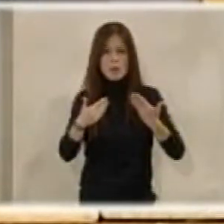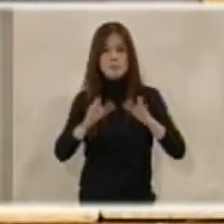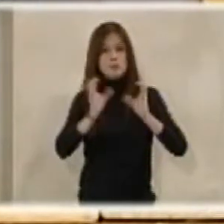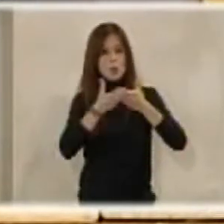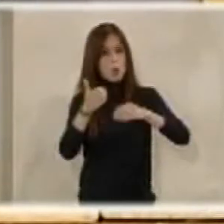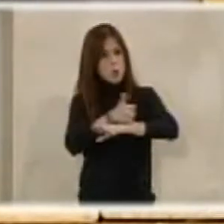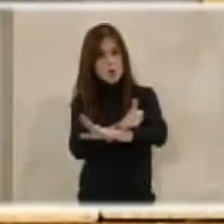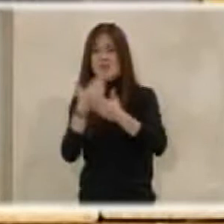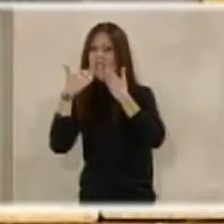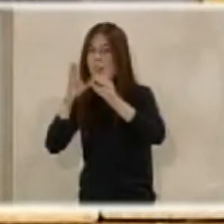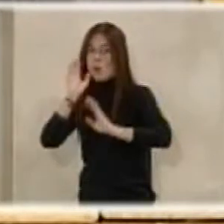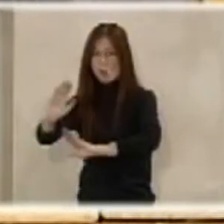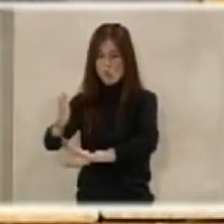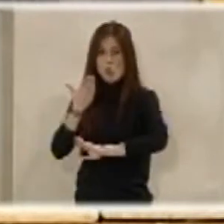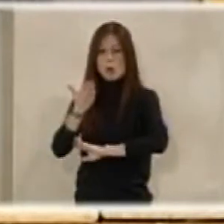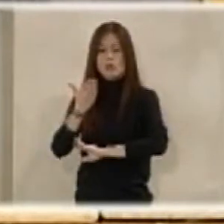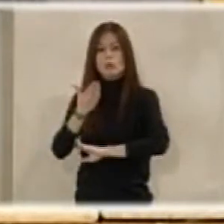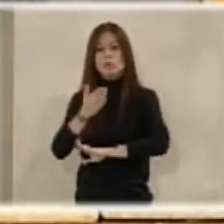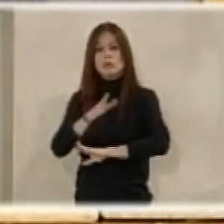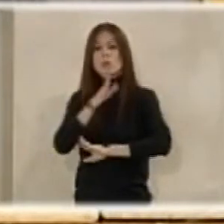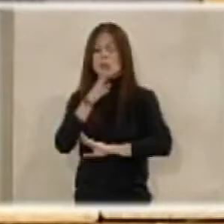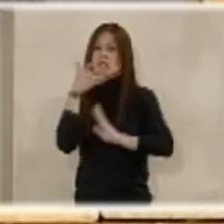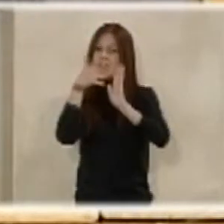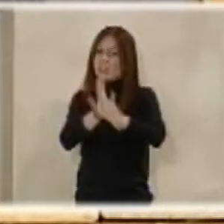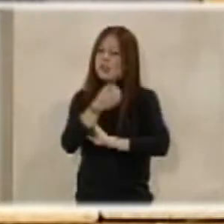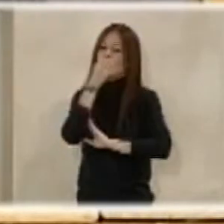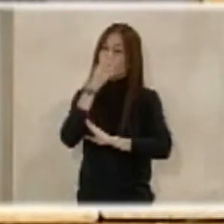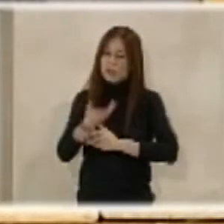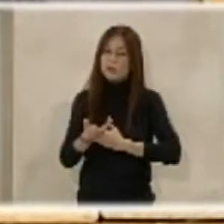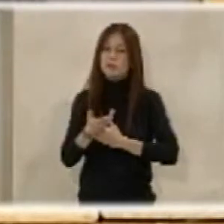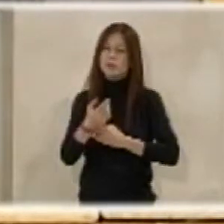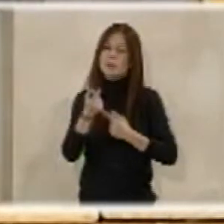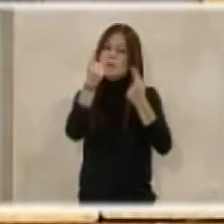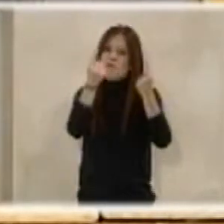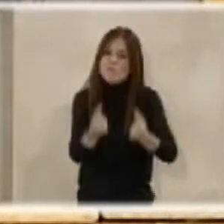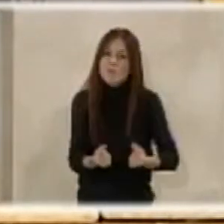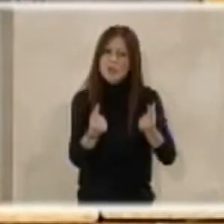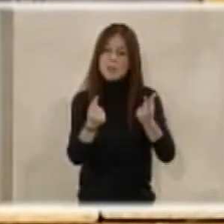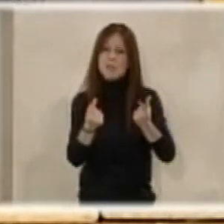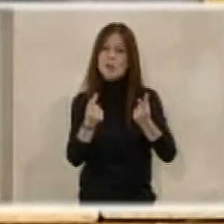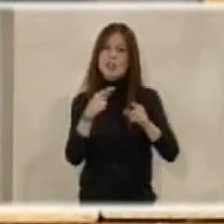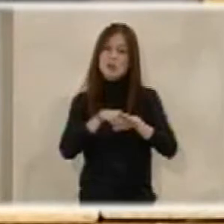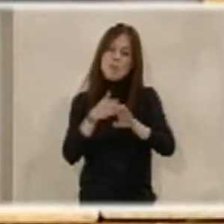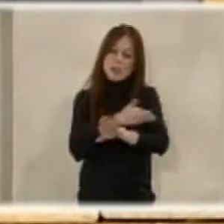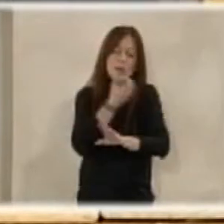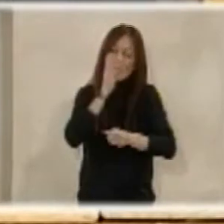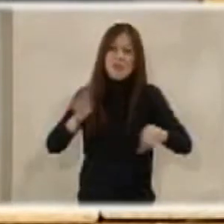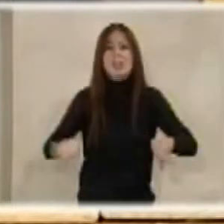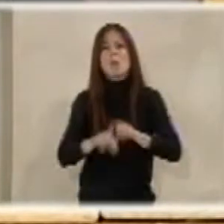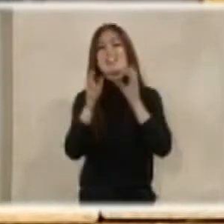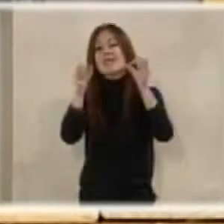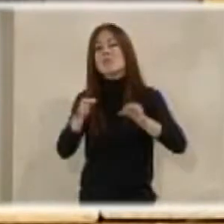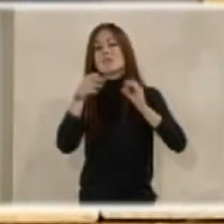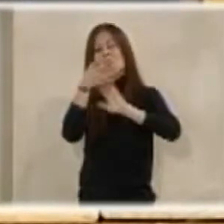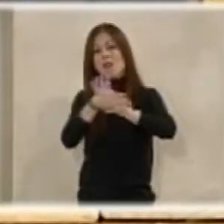grupo de ciudadanos que haya traído esta moción, porque es bueno que siempre, aunque sea o pueda ser atemporal, siempre se